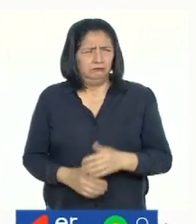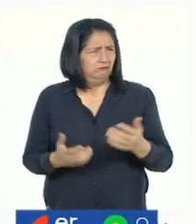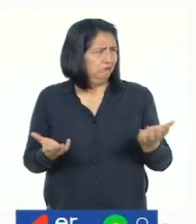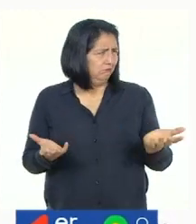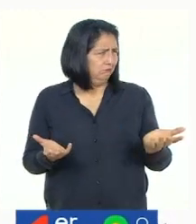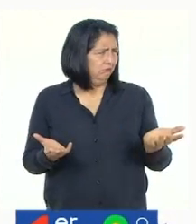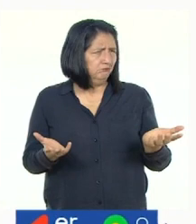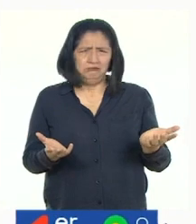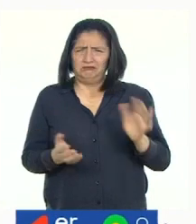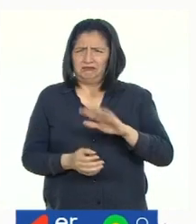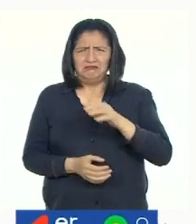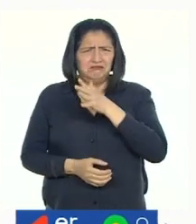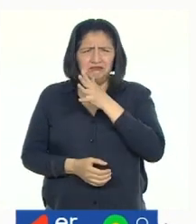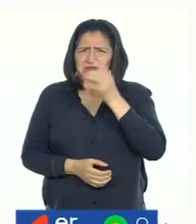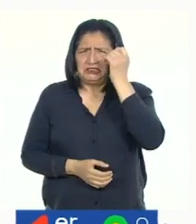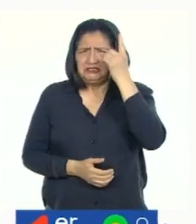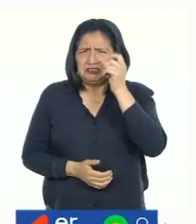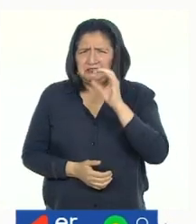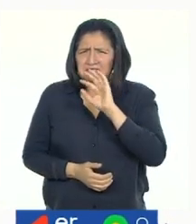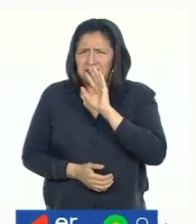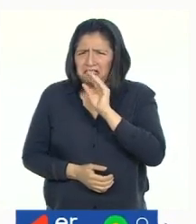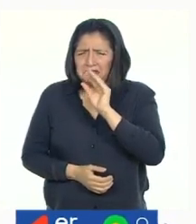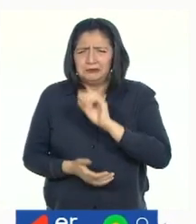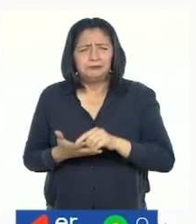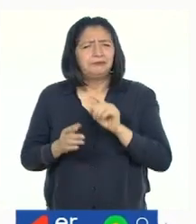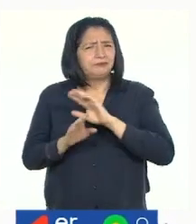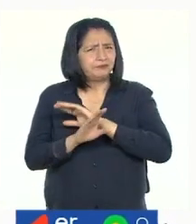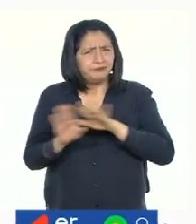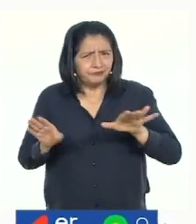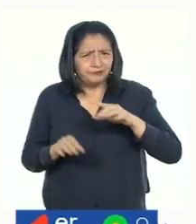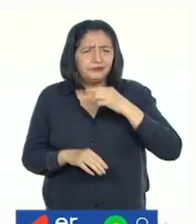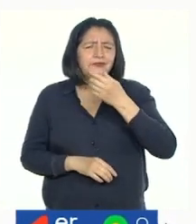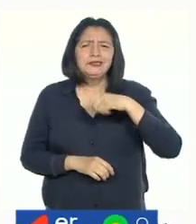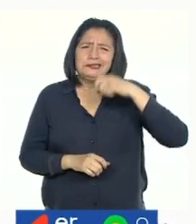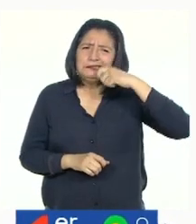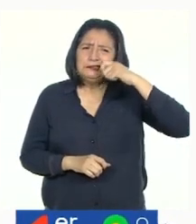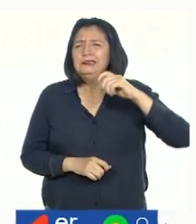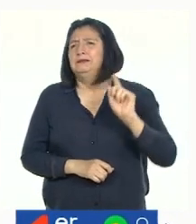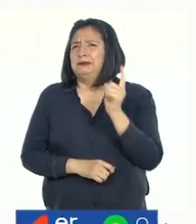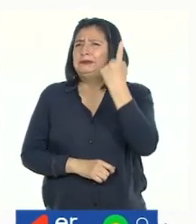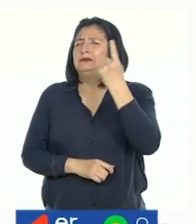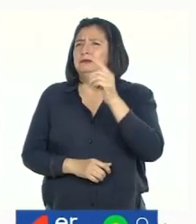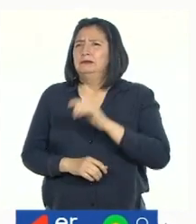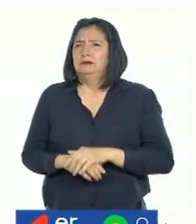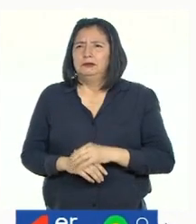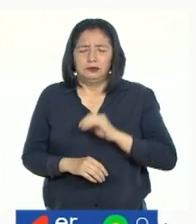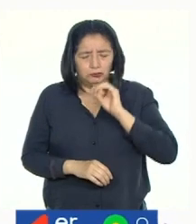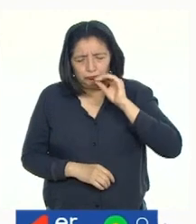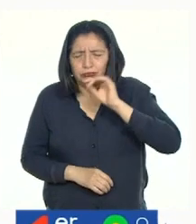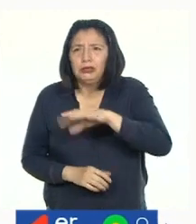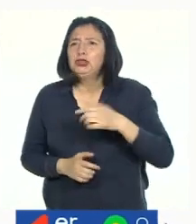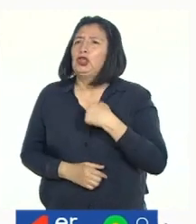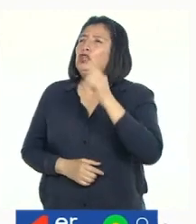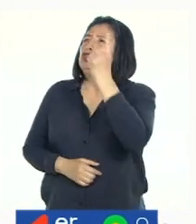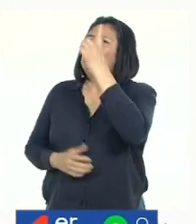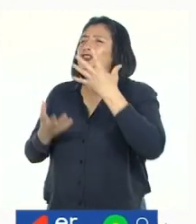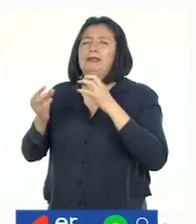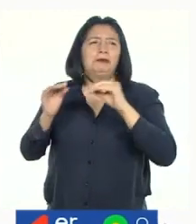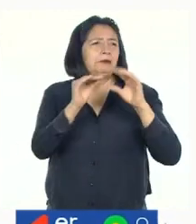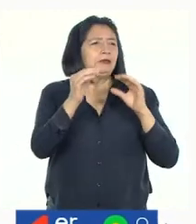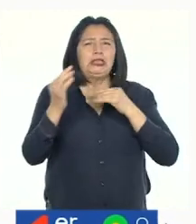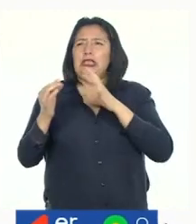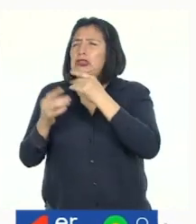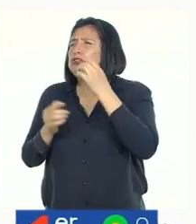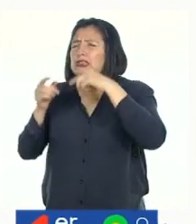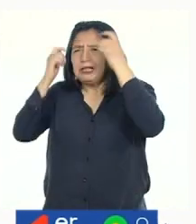Niños, no les entiendo nada. Terminen de lavarse los dientes primero. ¡Yo quiero que le hagas la